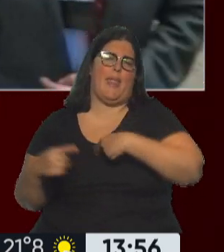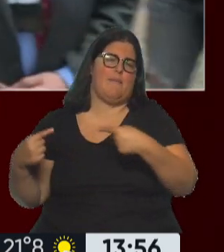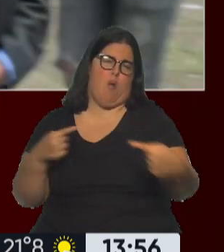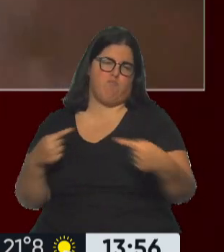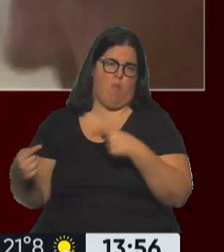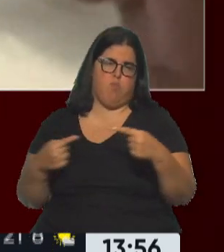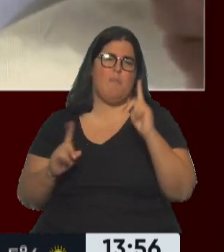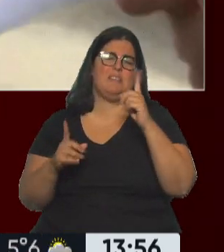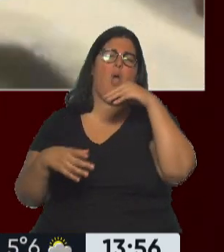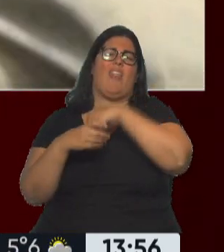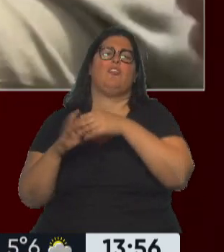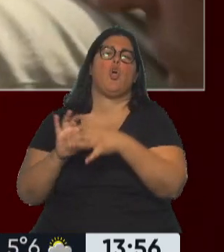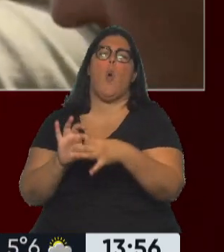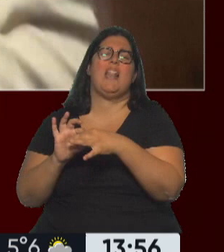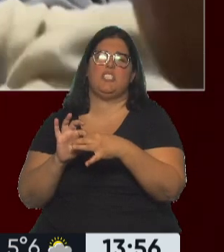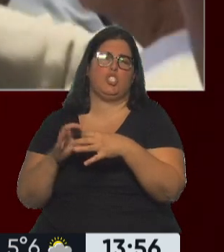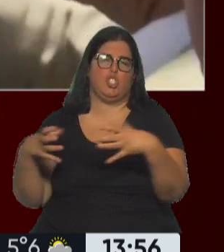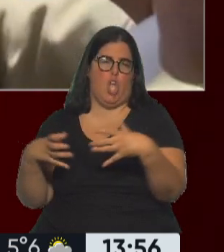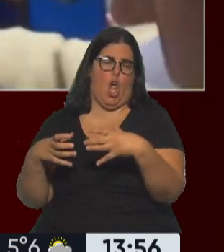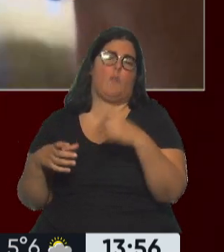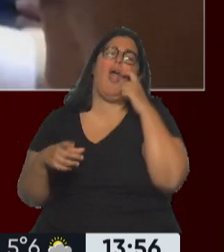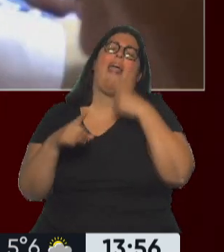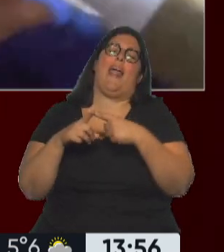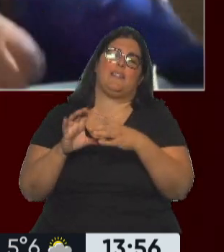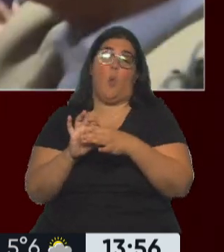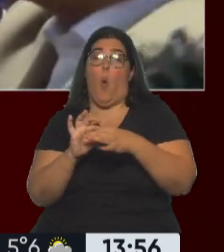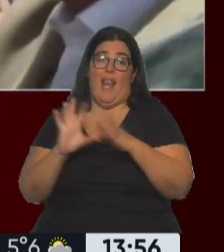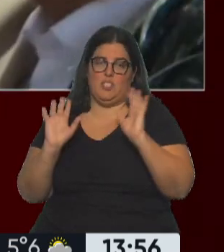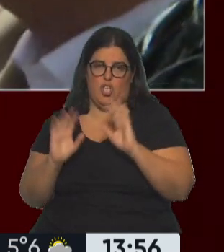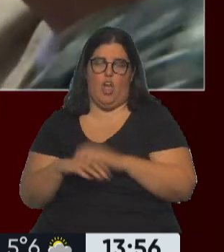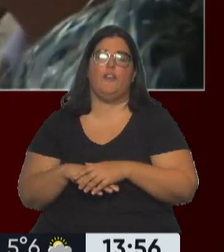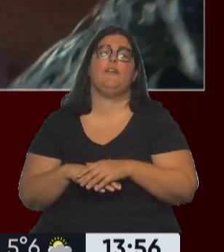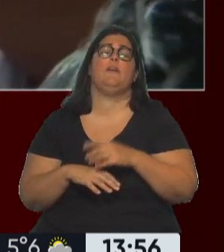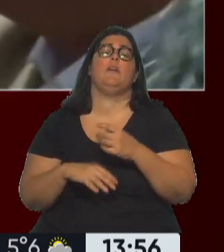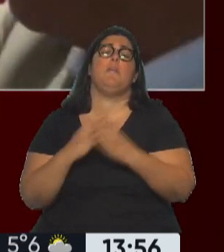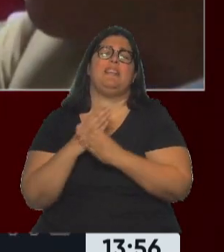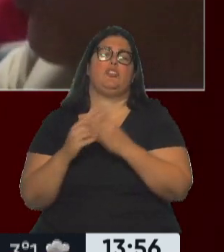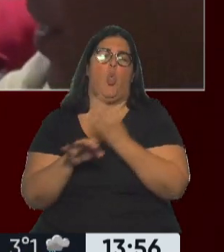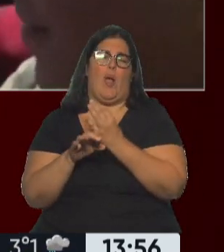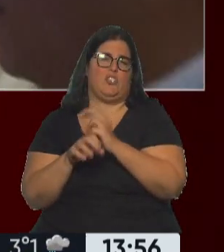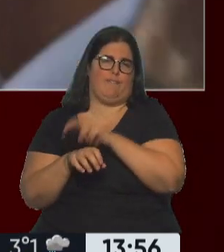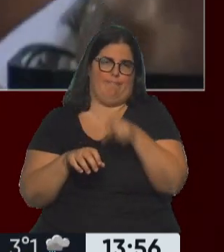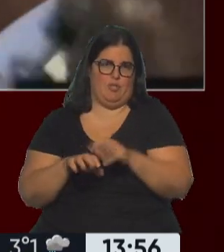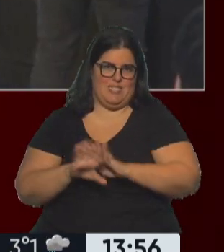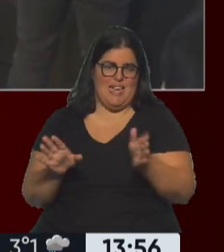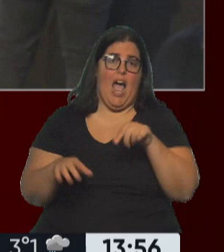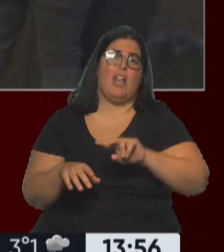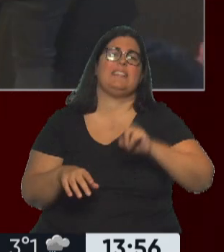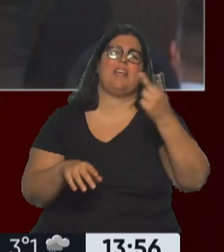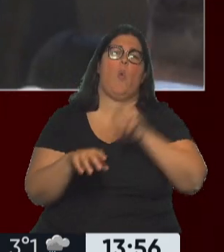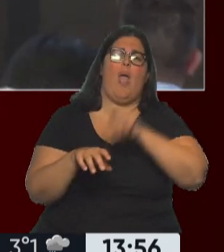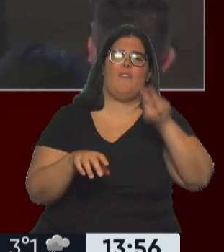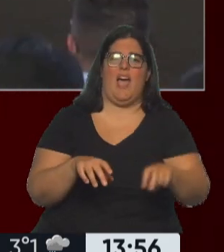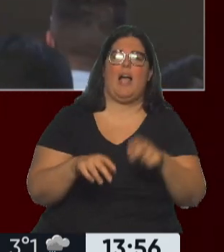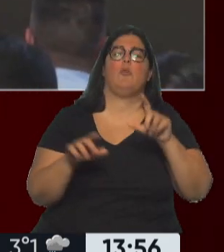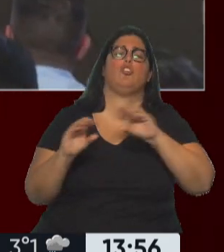dentro de la coalición, o la ya extinta coalición. Hubo primero una salida del ministro de Educación, ahora se produce esta segunda salida con